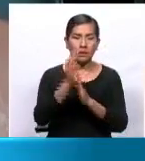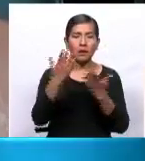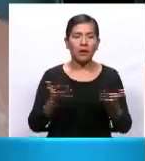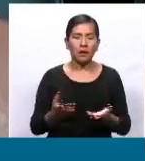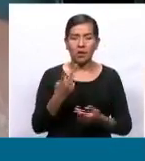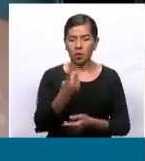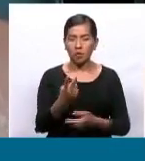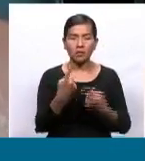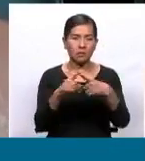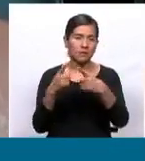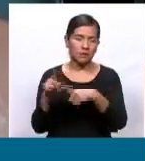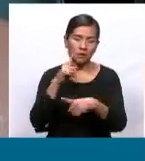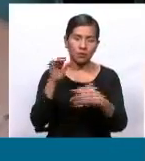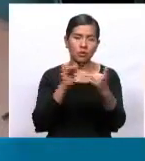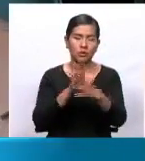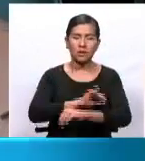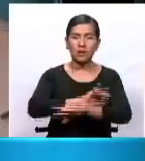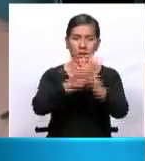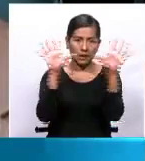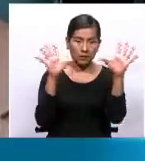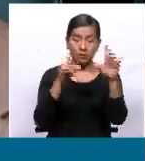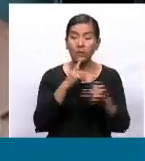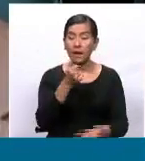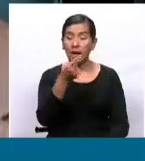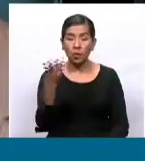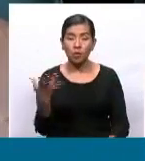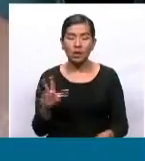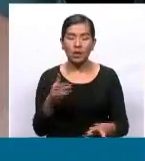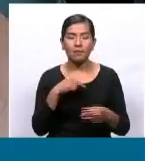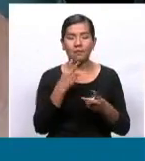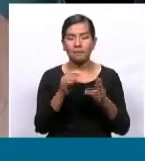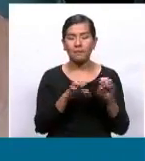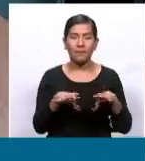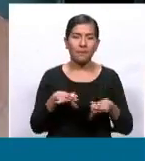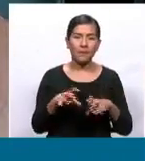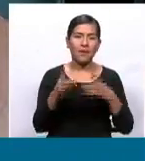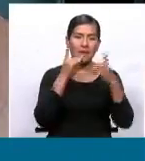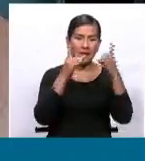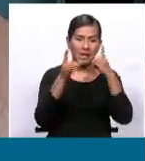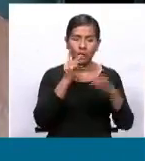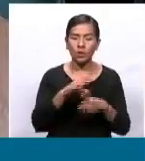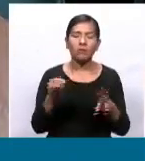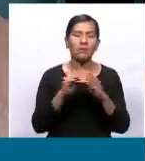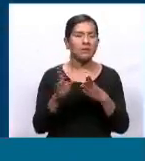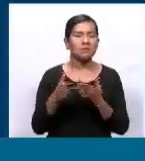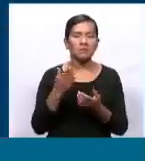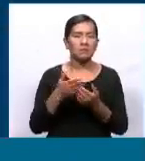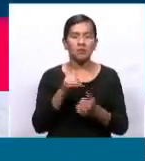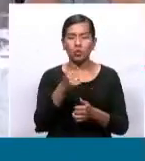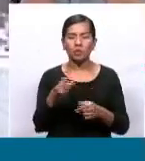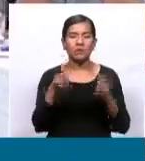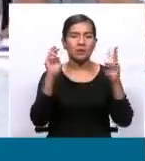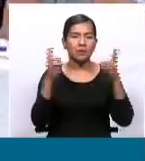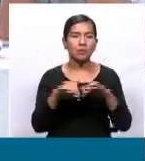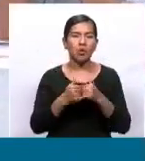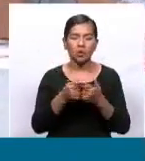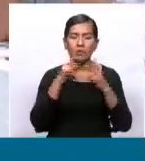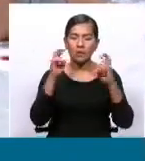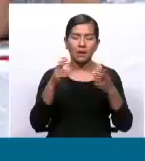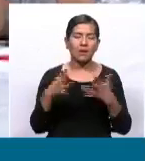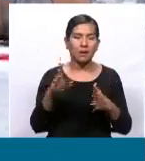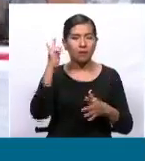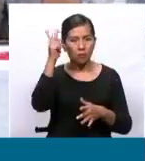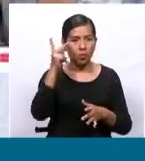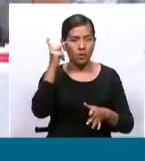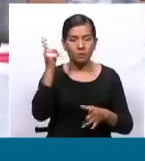claramente diferenciadas. Unas con vocación de diálogo y otras que simplemente utilizan este tema como un aspecto político para